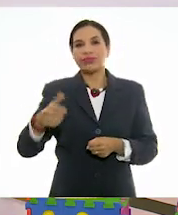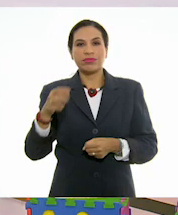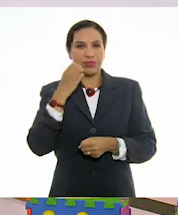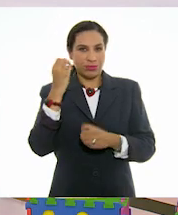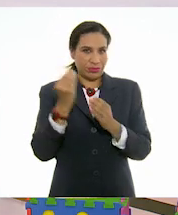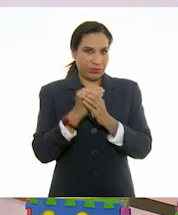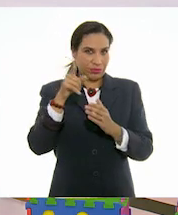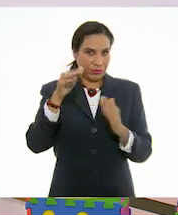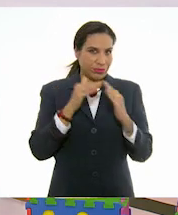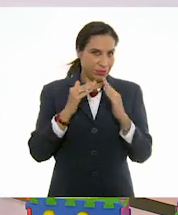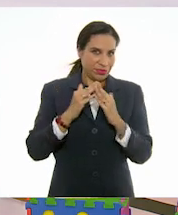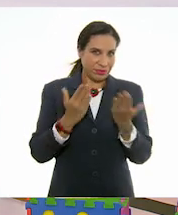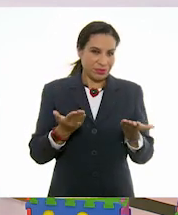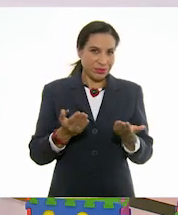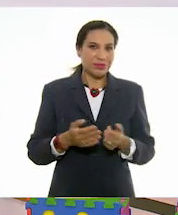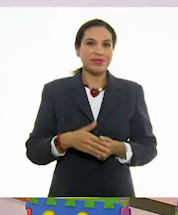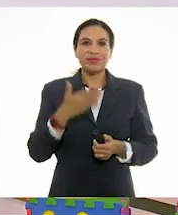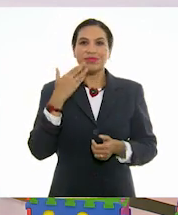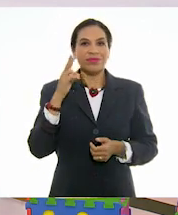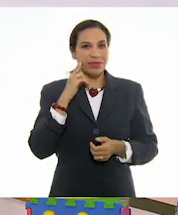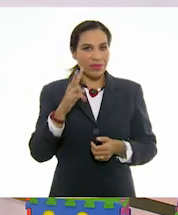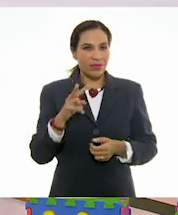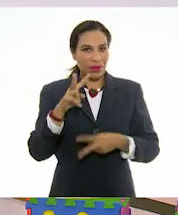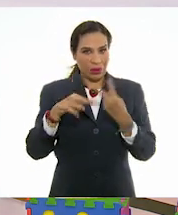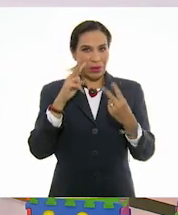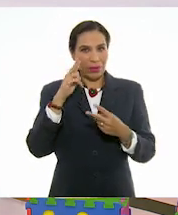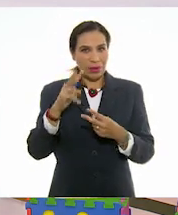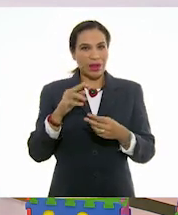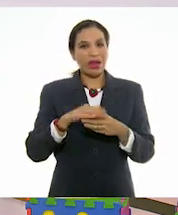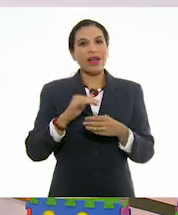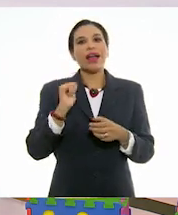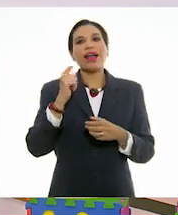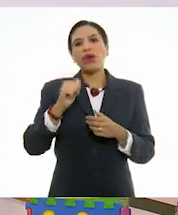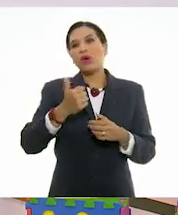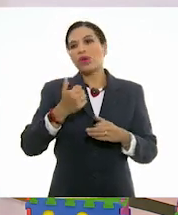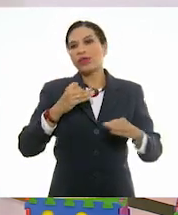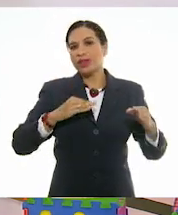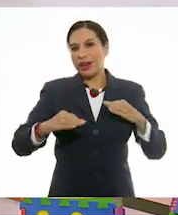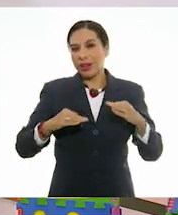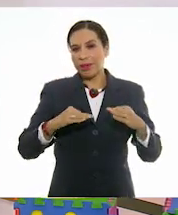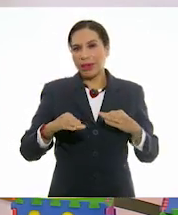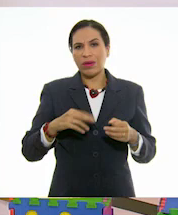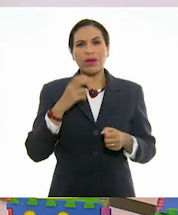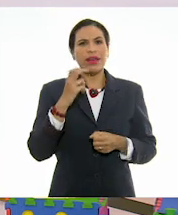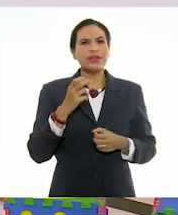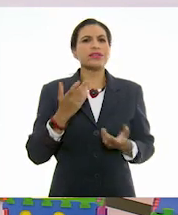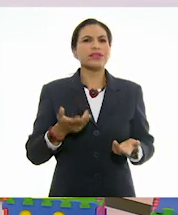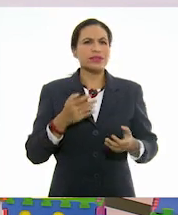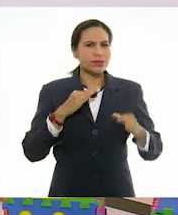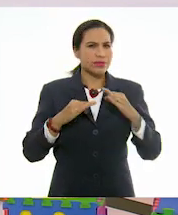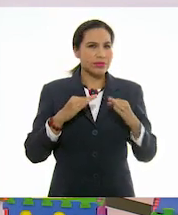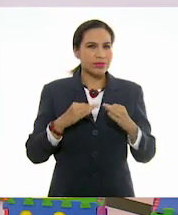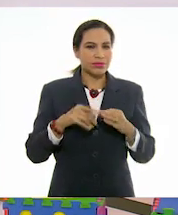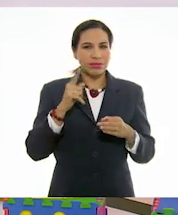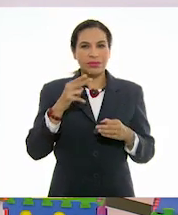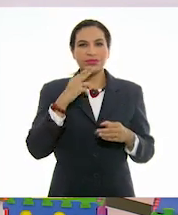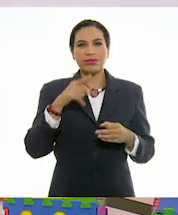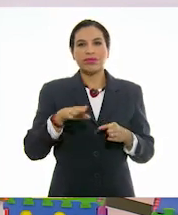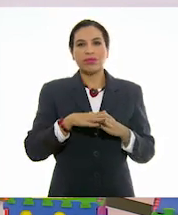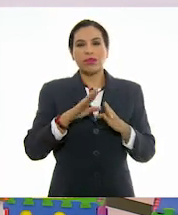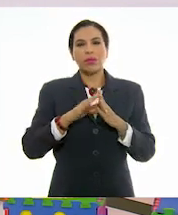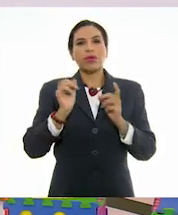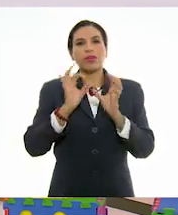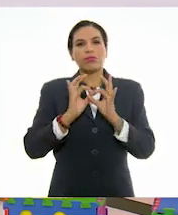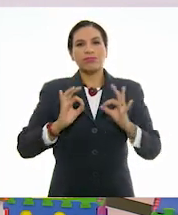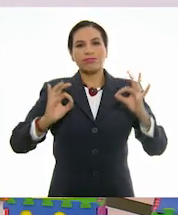toman clases allá en casa. ¡Así es! Bueno, pues vamos a observar entonces otro trabajo. Y este trabajo es un mandala que nos